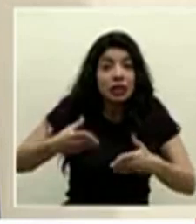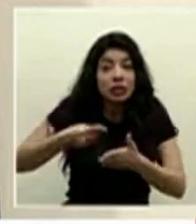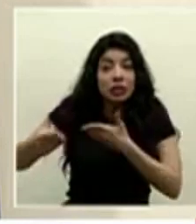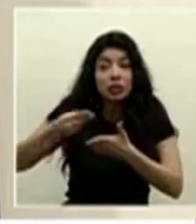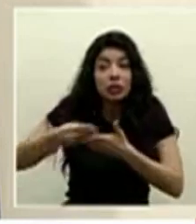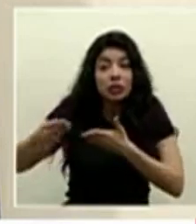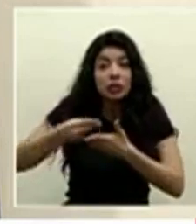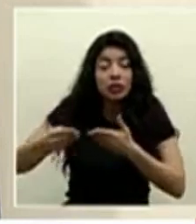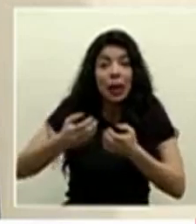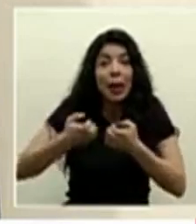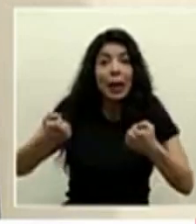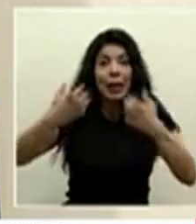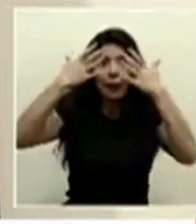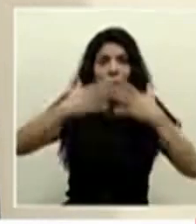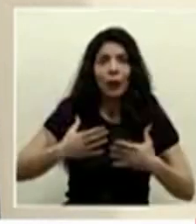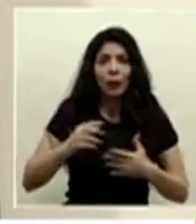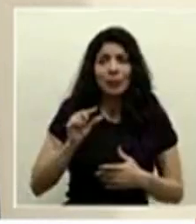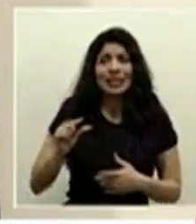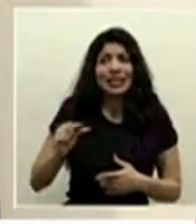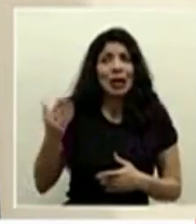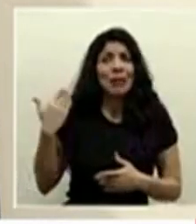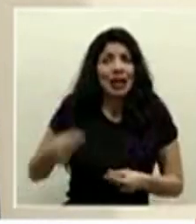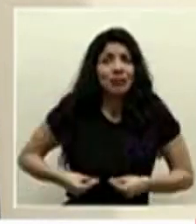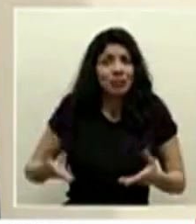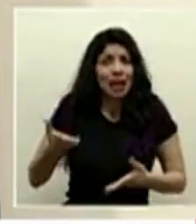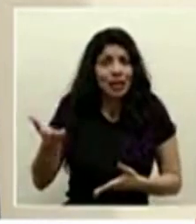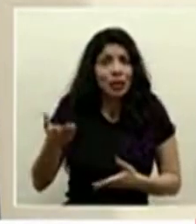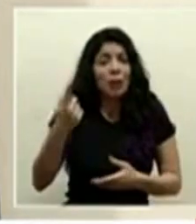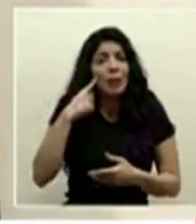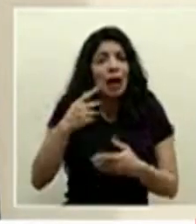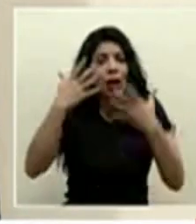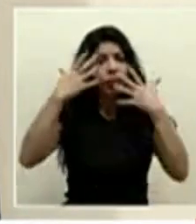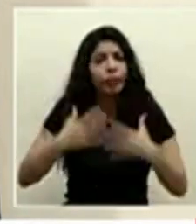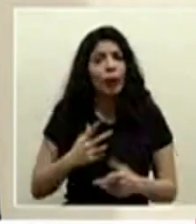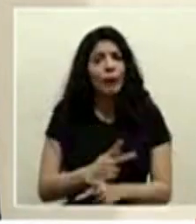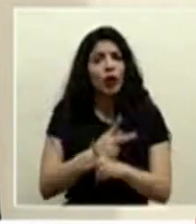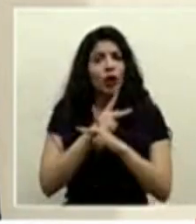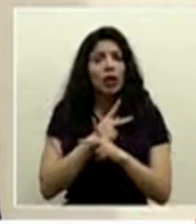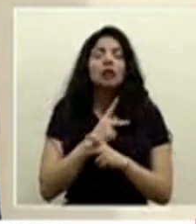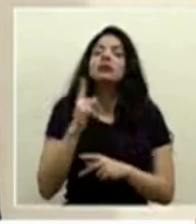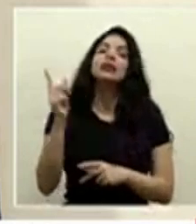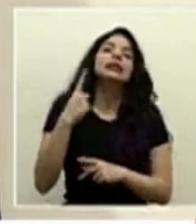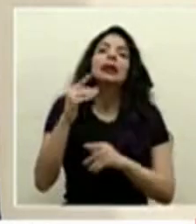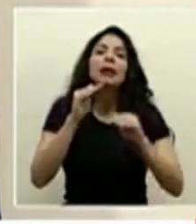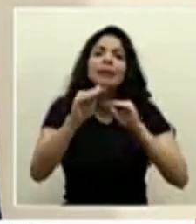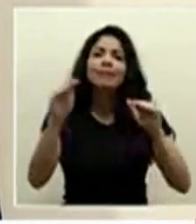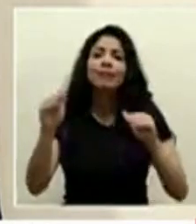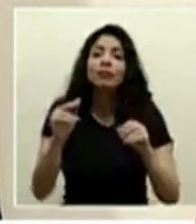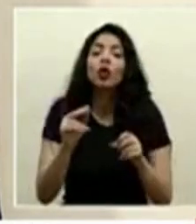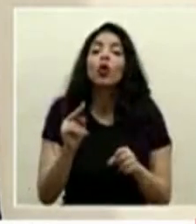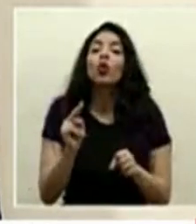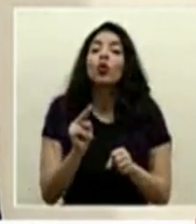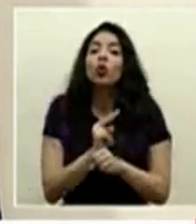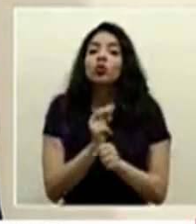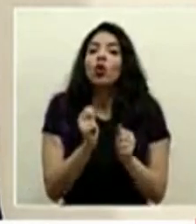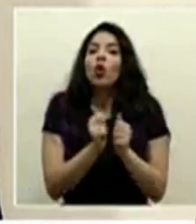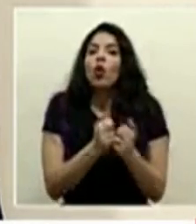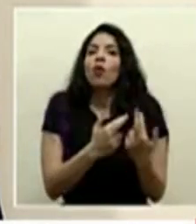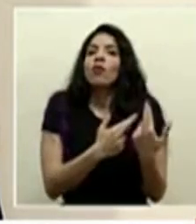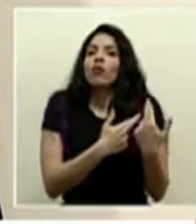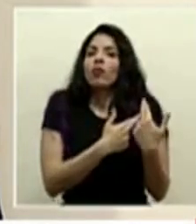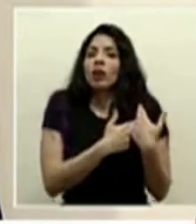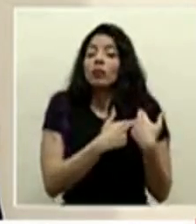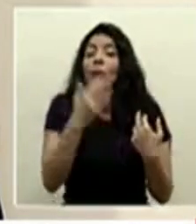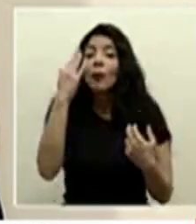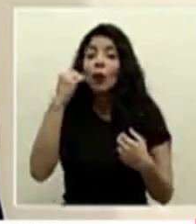personal en las últimas semanas y siempre hay que hacer un llamado también al uso racional de esto porque estos